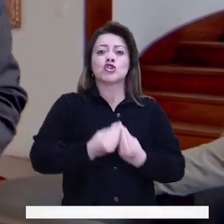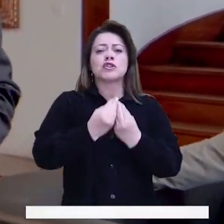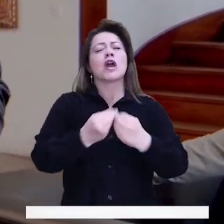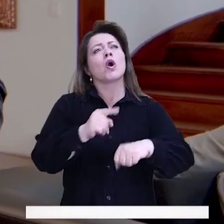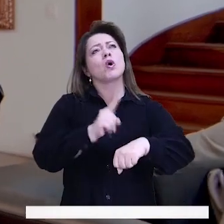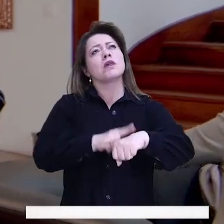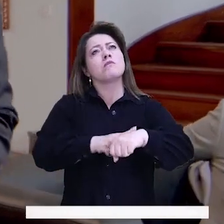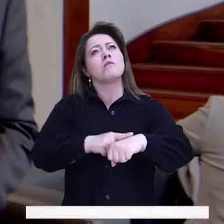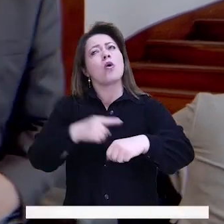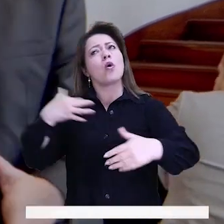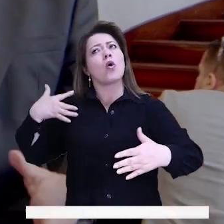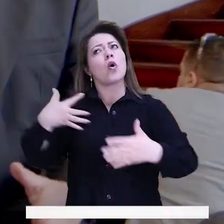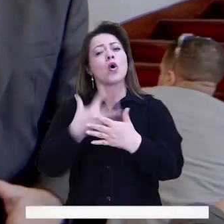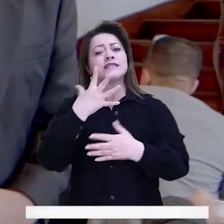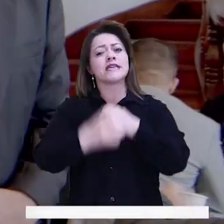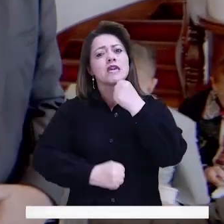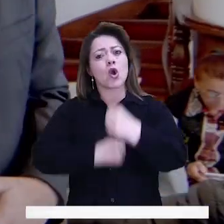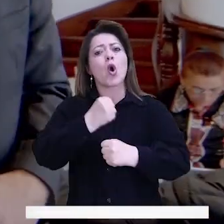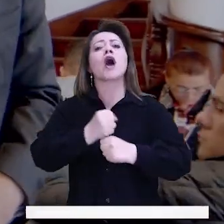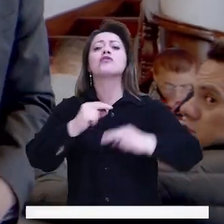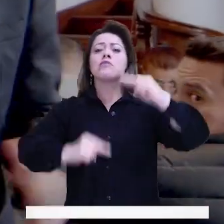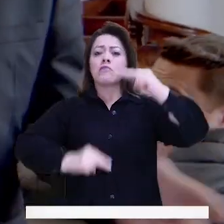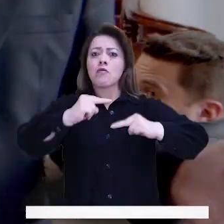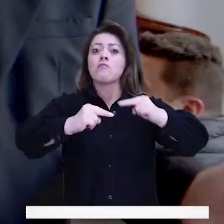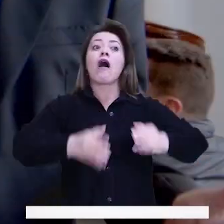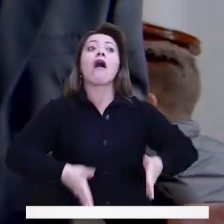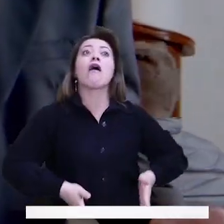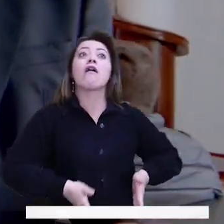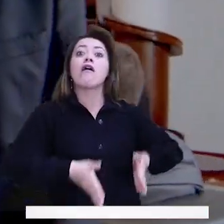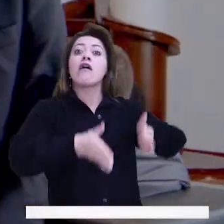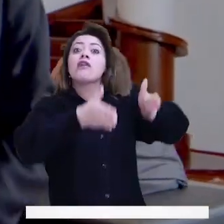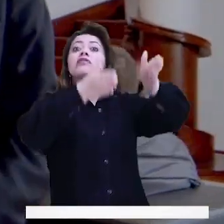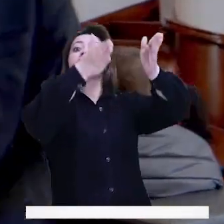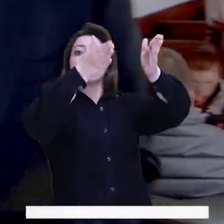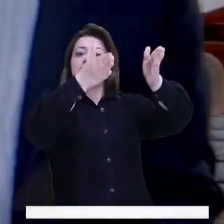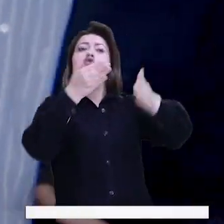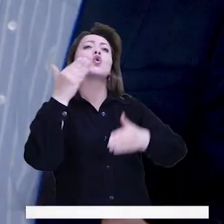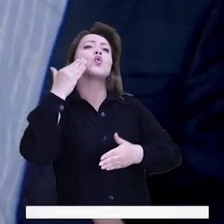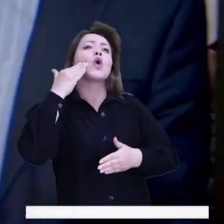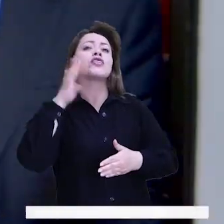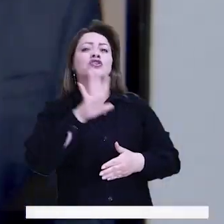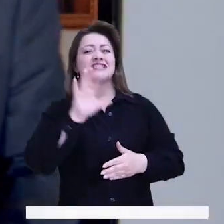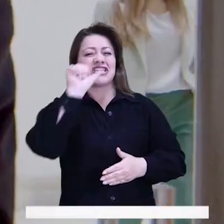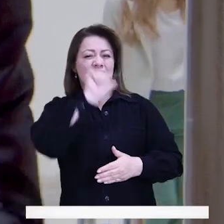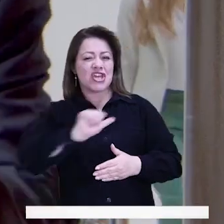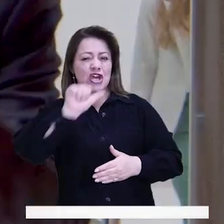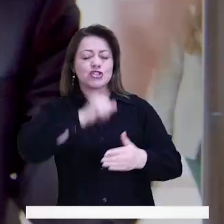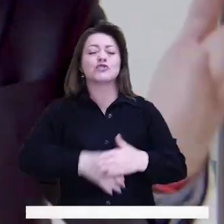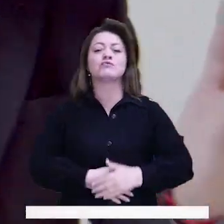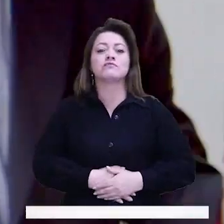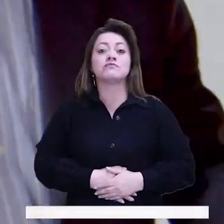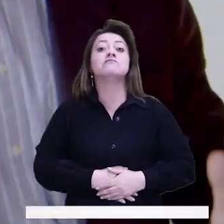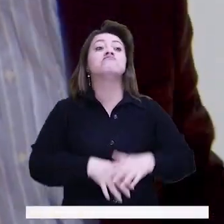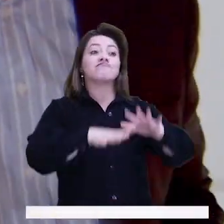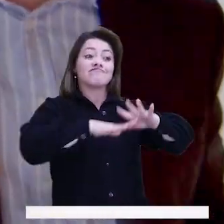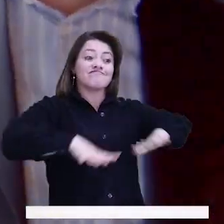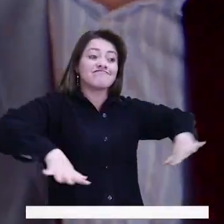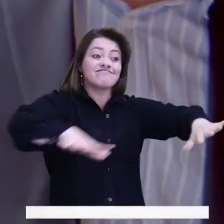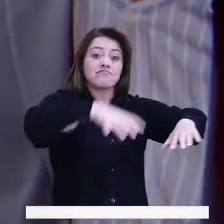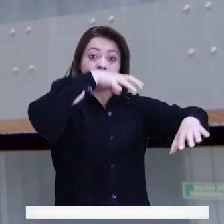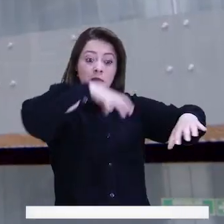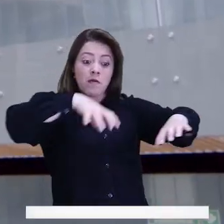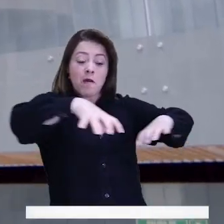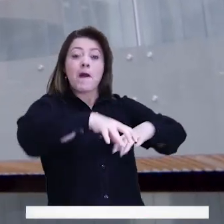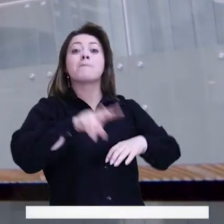construyendo ya hace cinco años y fue inaugurado el edificio el 5 de agosto. Acá hay 24